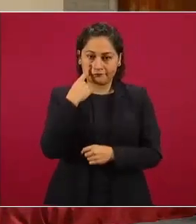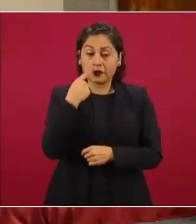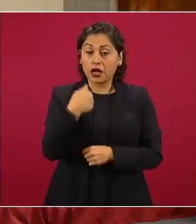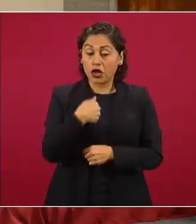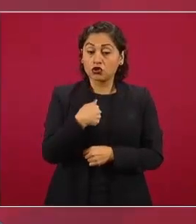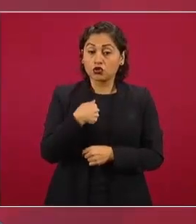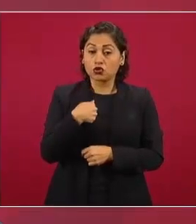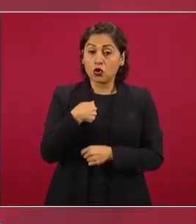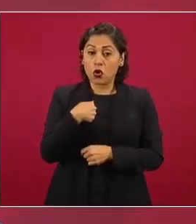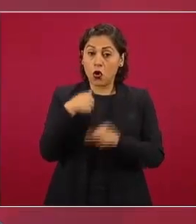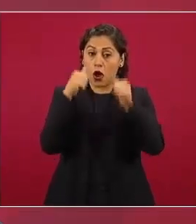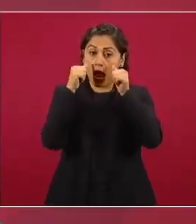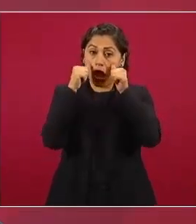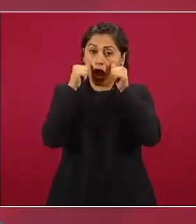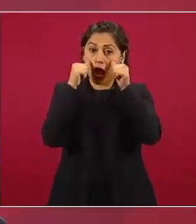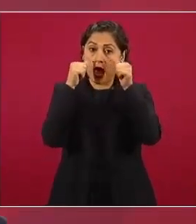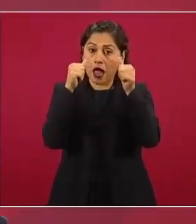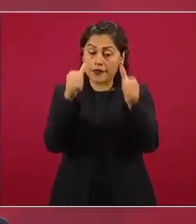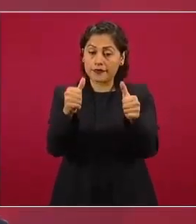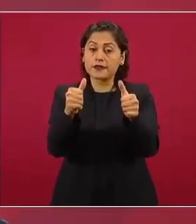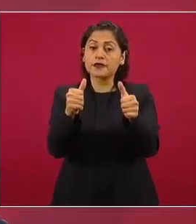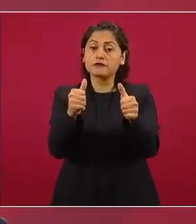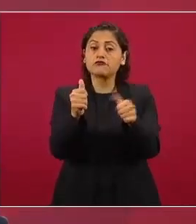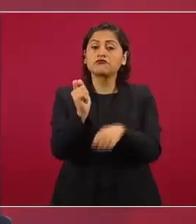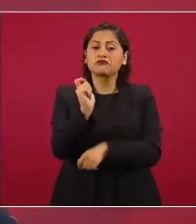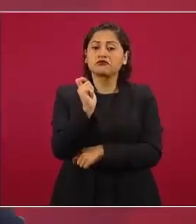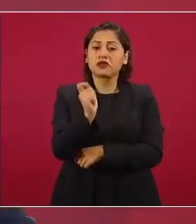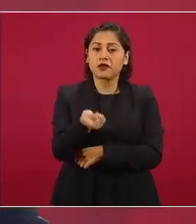siempre se